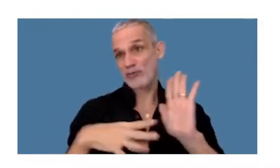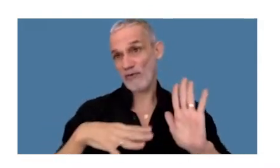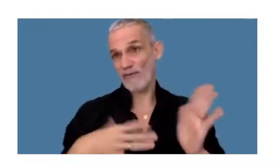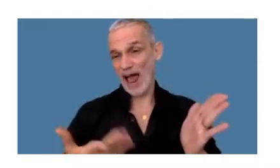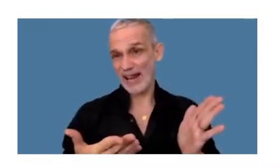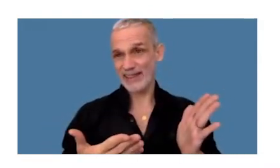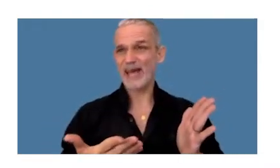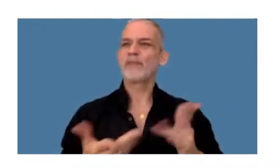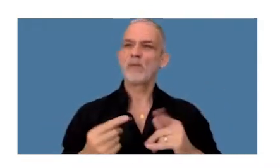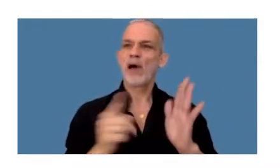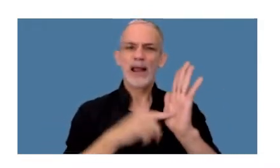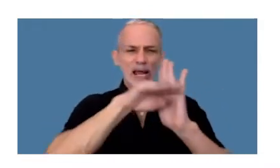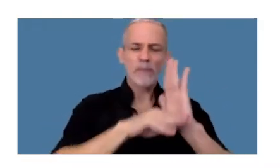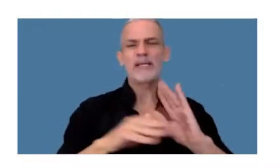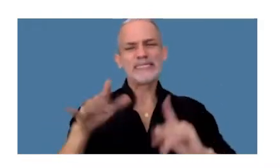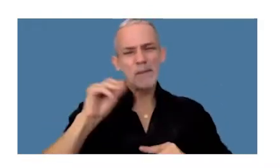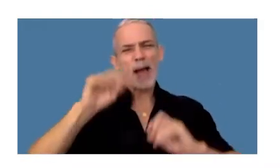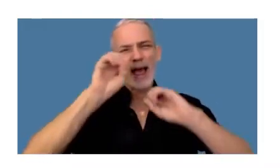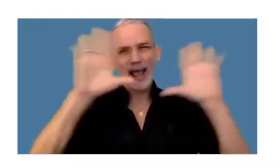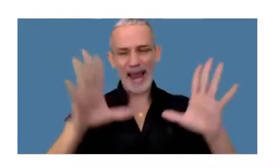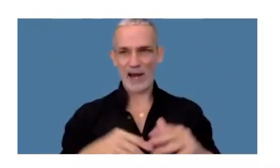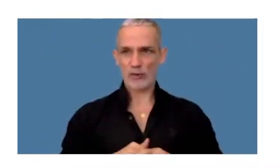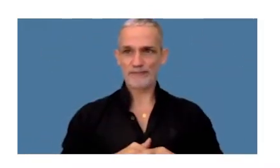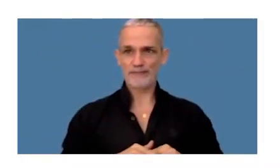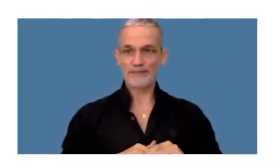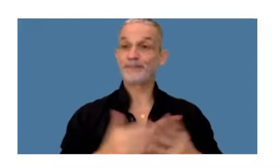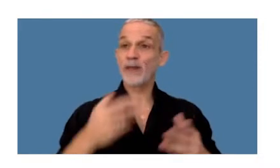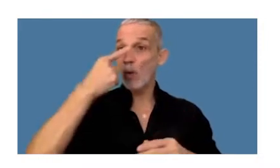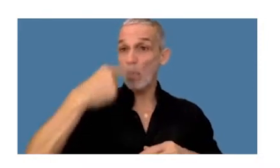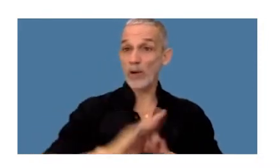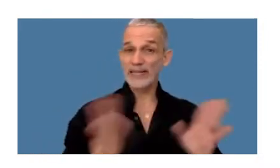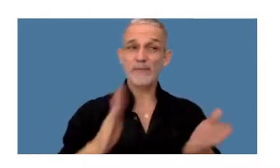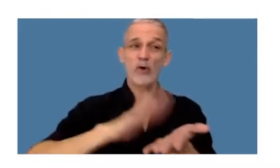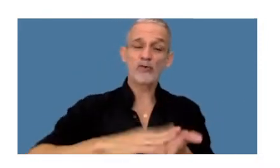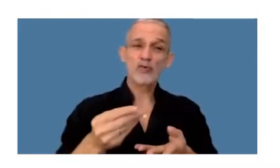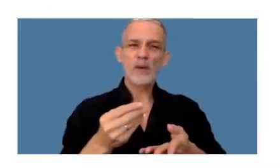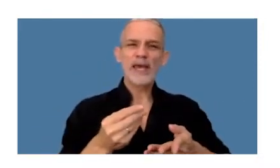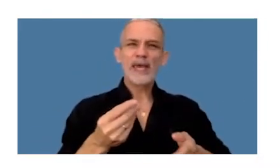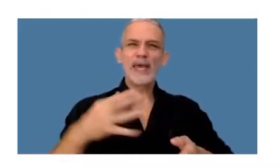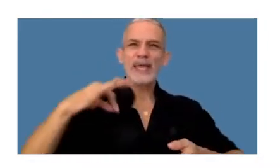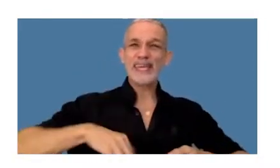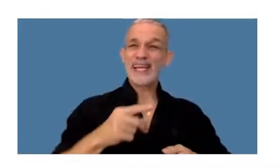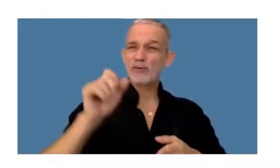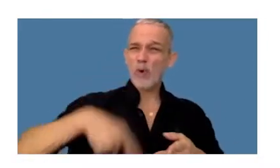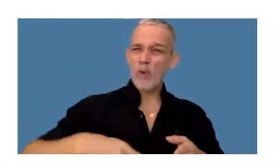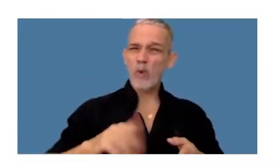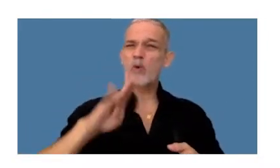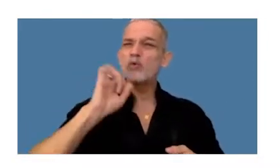reglamentación tendremos más claridad en este punto y finalmente en lo que se refiere a los ingresos brutos